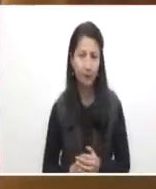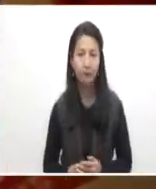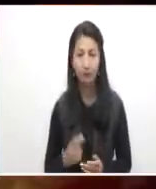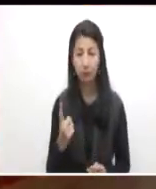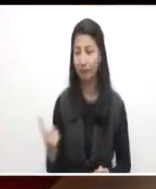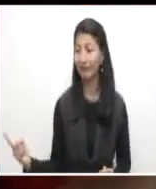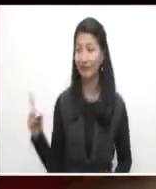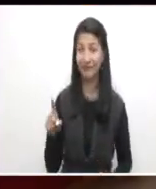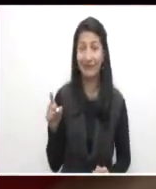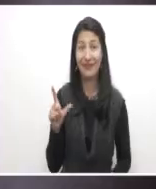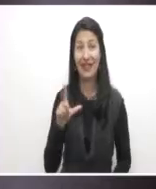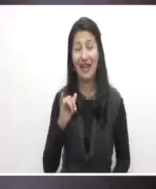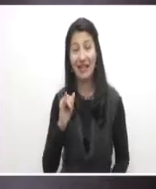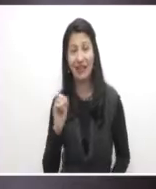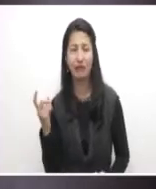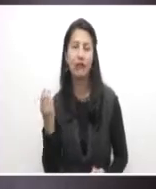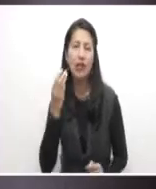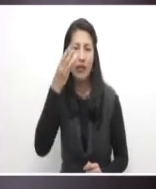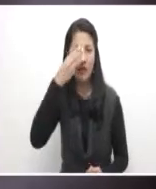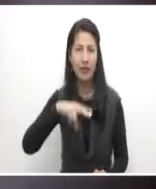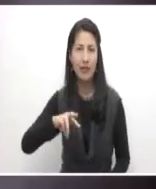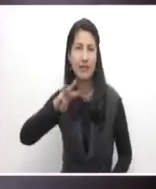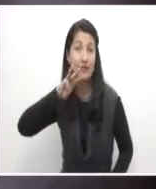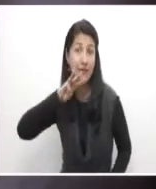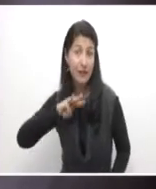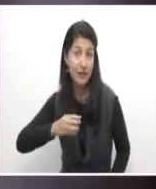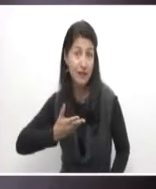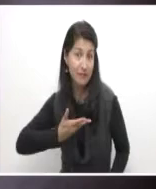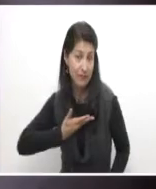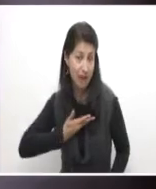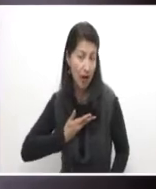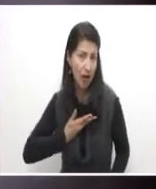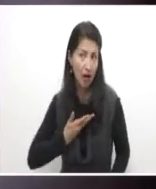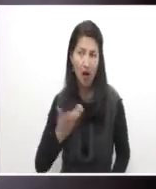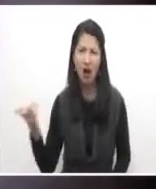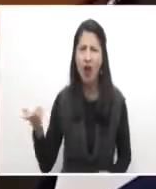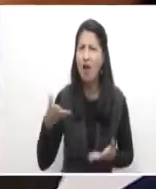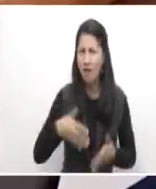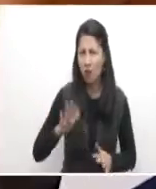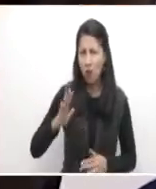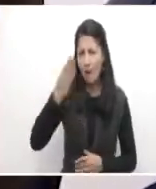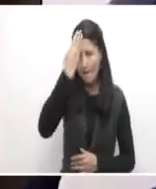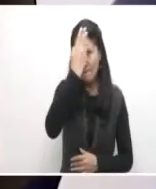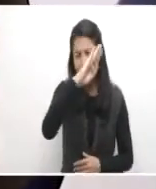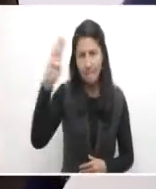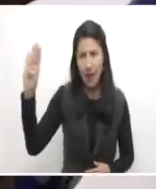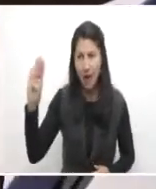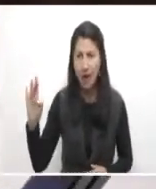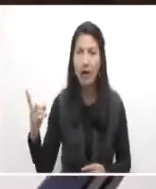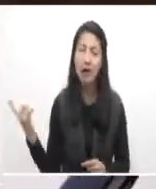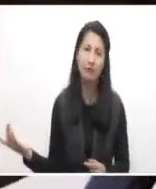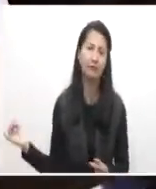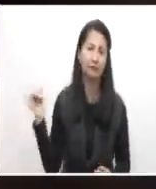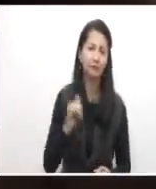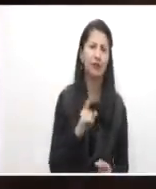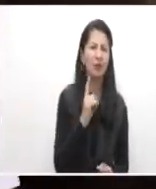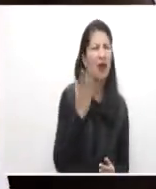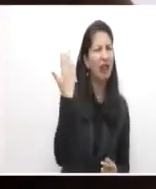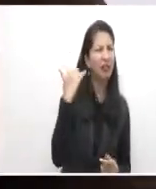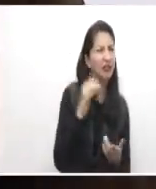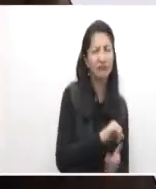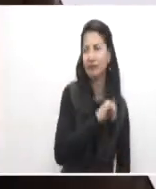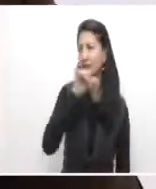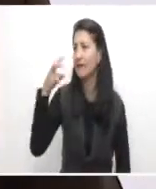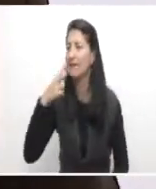es una barranquillera, madre de tres hijos y un verdadero ejemplo de vida. Años atrás tuvo que viajar a Venezuela para buscar un